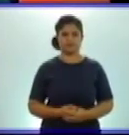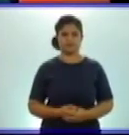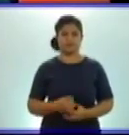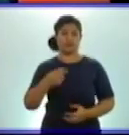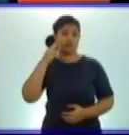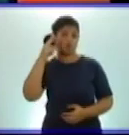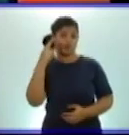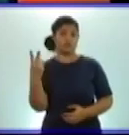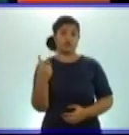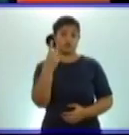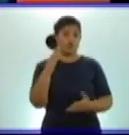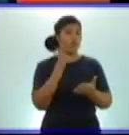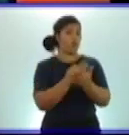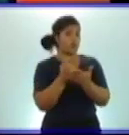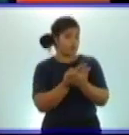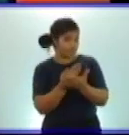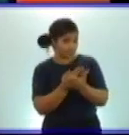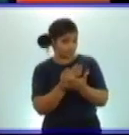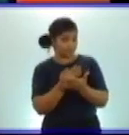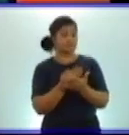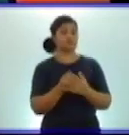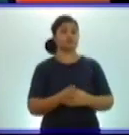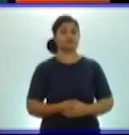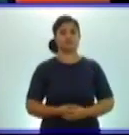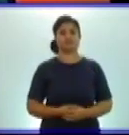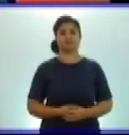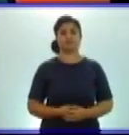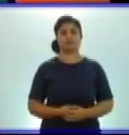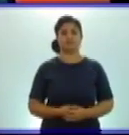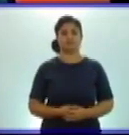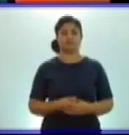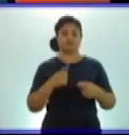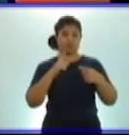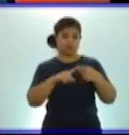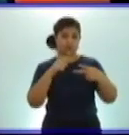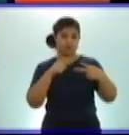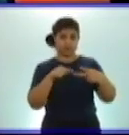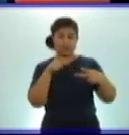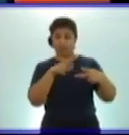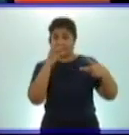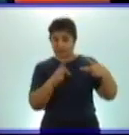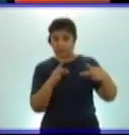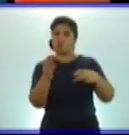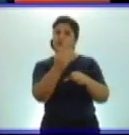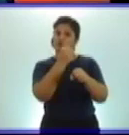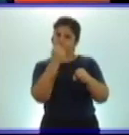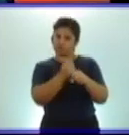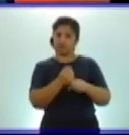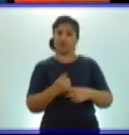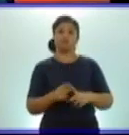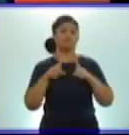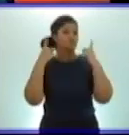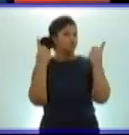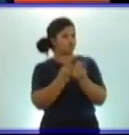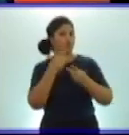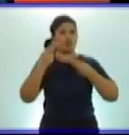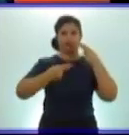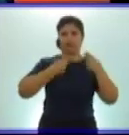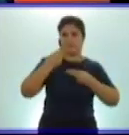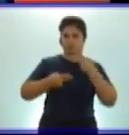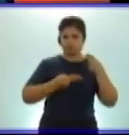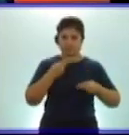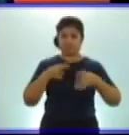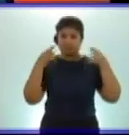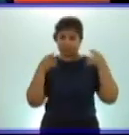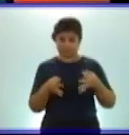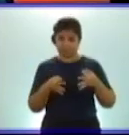bibliografías. Esta bibliografía, el libro de texto del niño, es la bibliografía básica para todo lo que vamos a hacer en estos programas